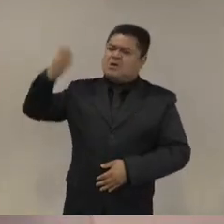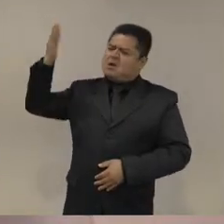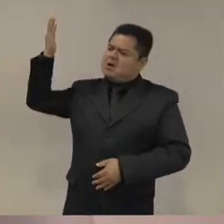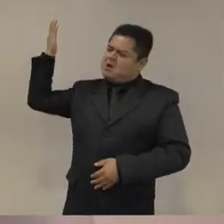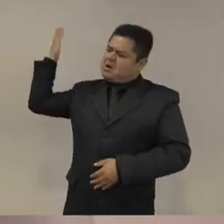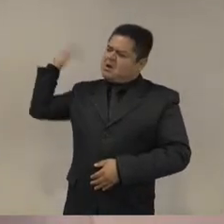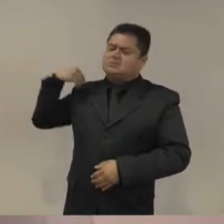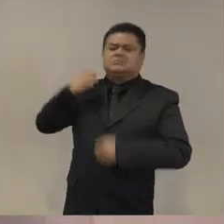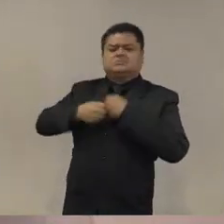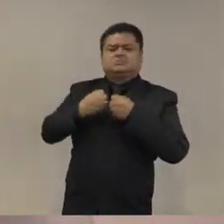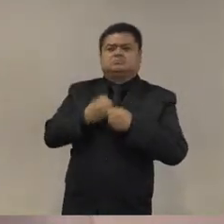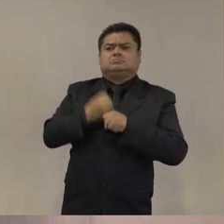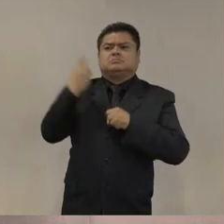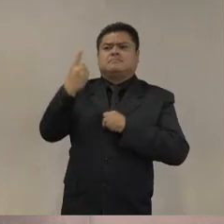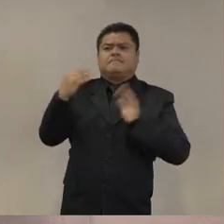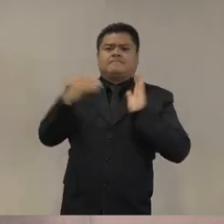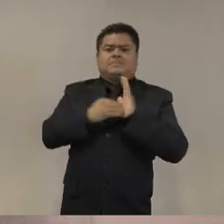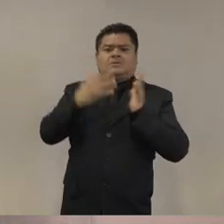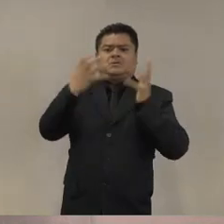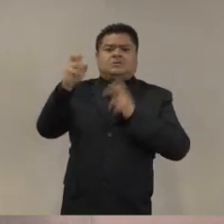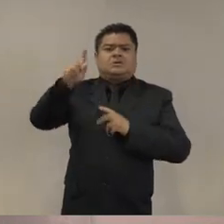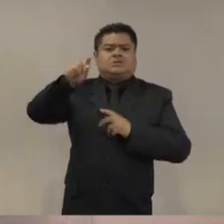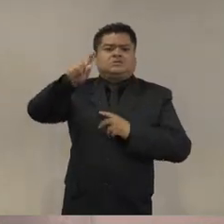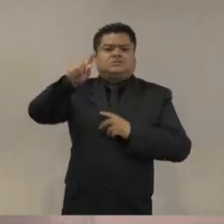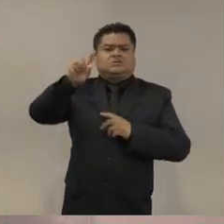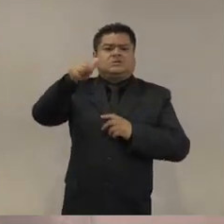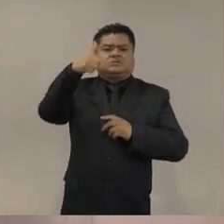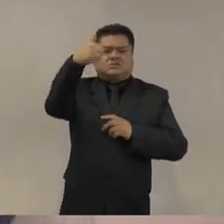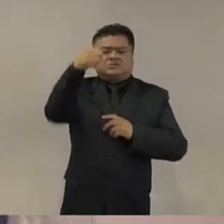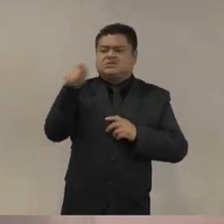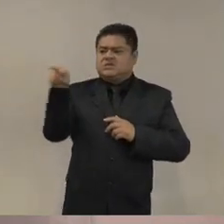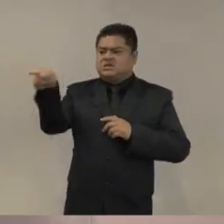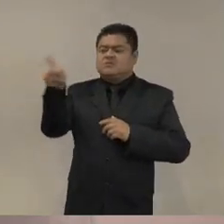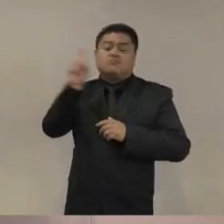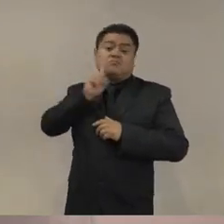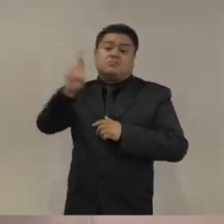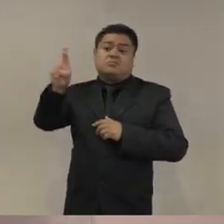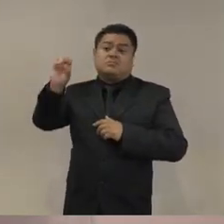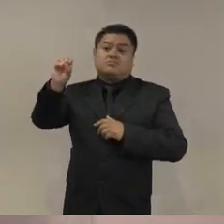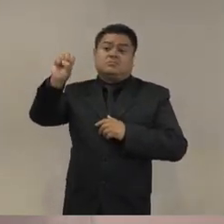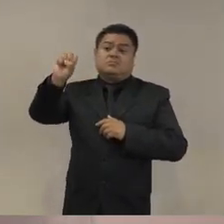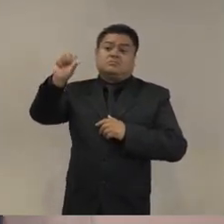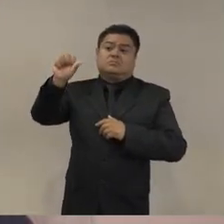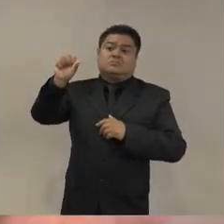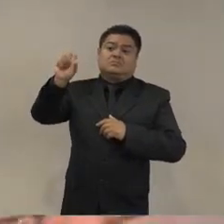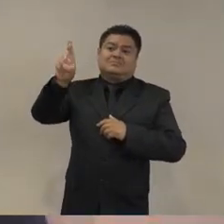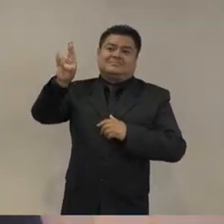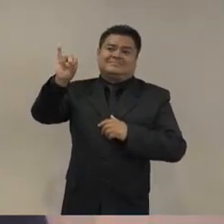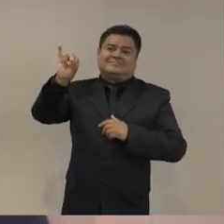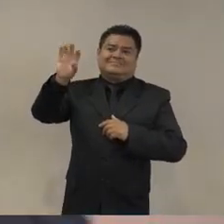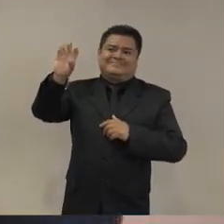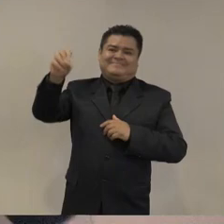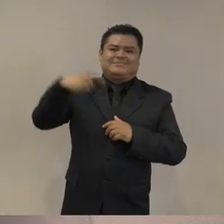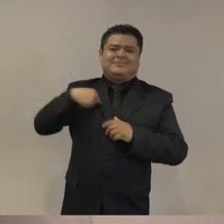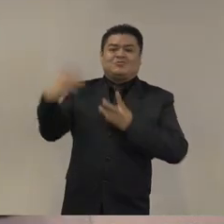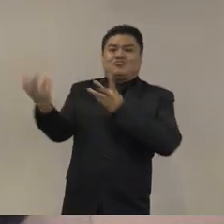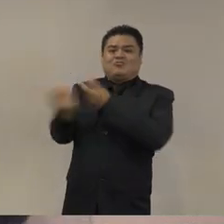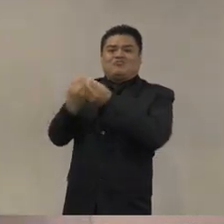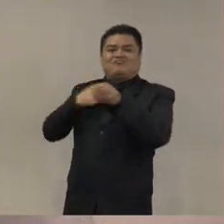1976 me junté con Doña Rosario Barra de Piedra porque ahí donde me ven que parezco joven no soy tanto